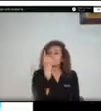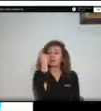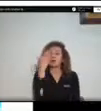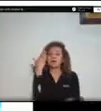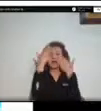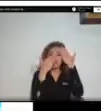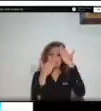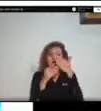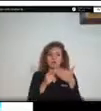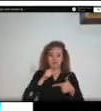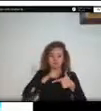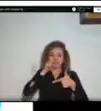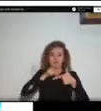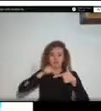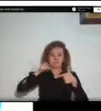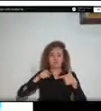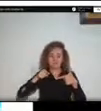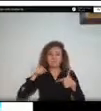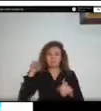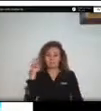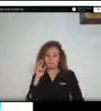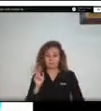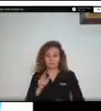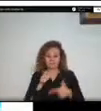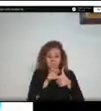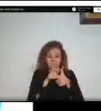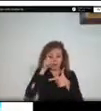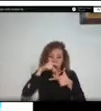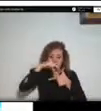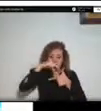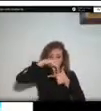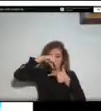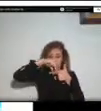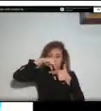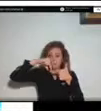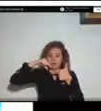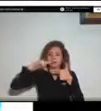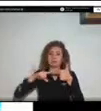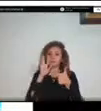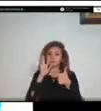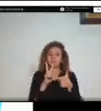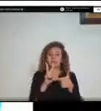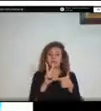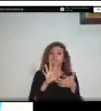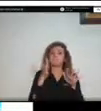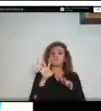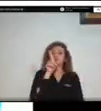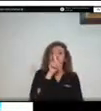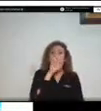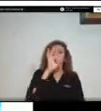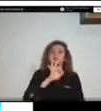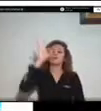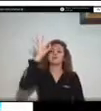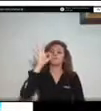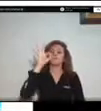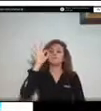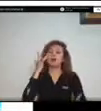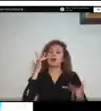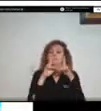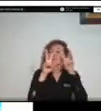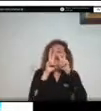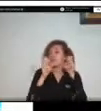nos permite ver que de todos los eventos reportados el 60% de estos eventos están referidos a inundaciones